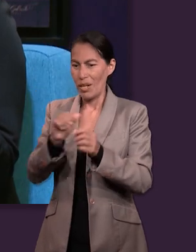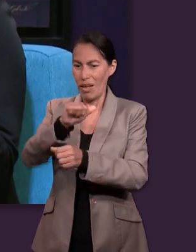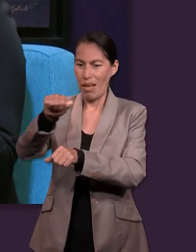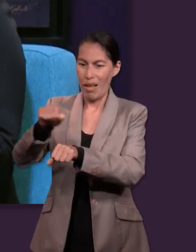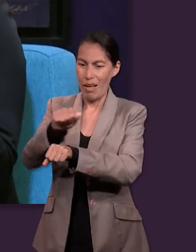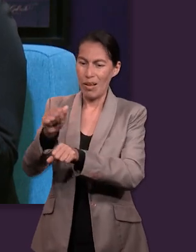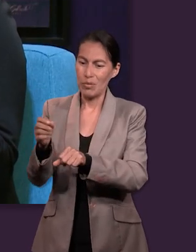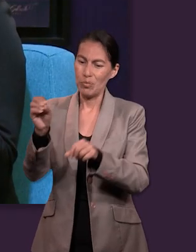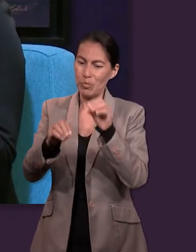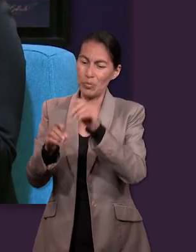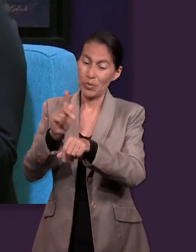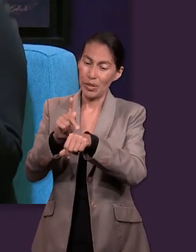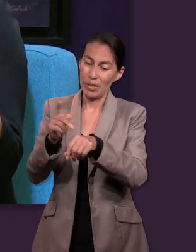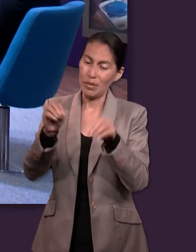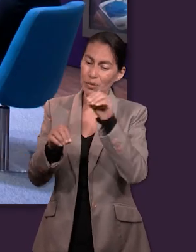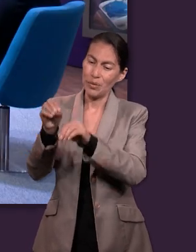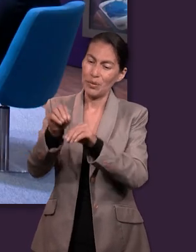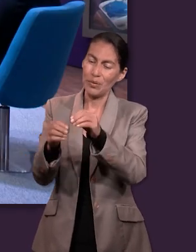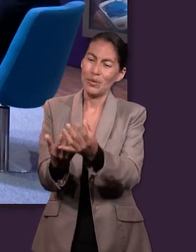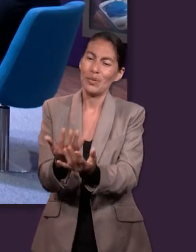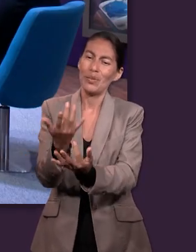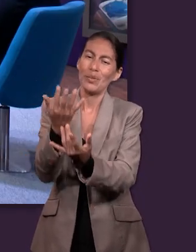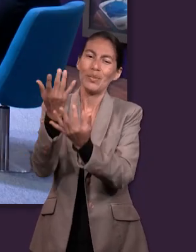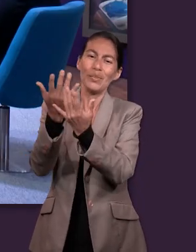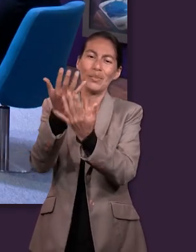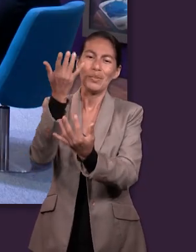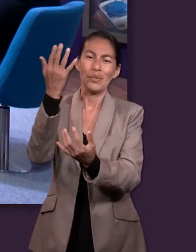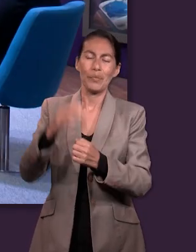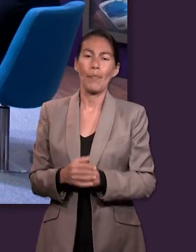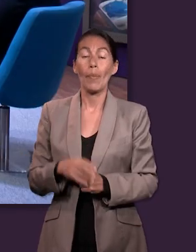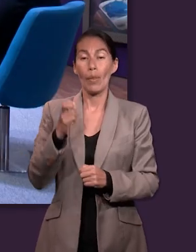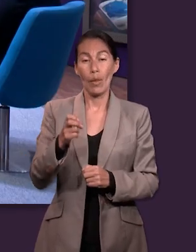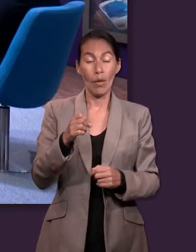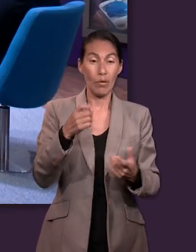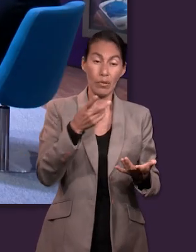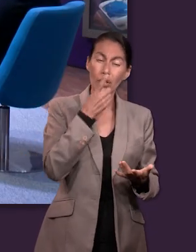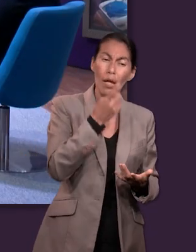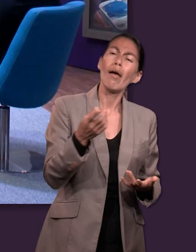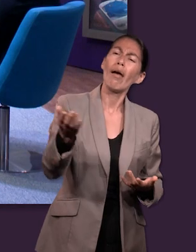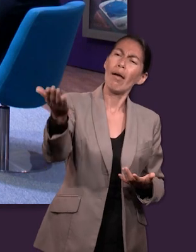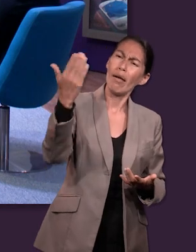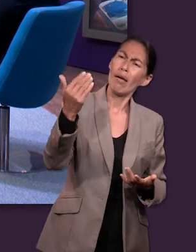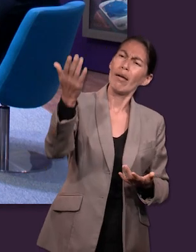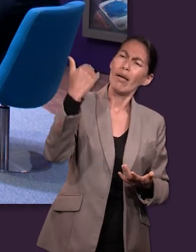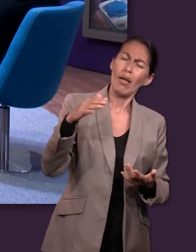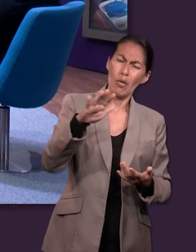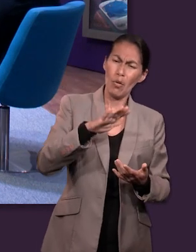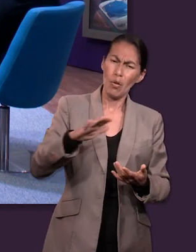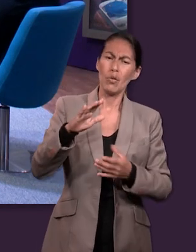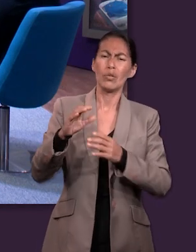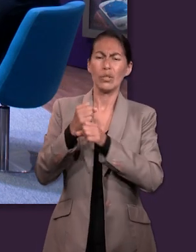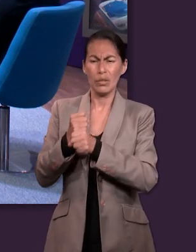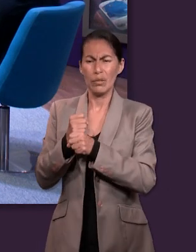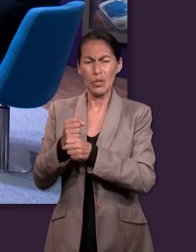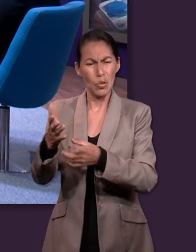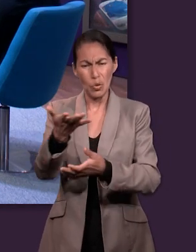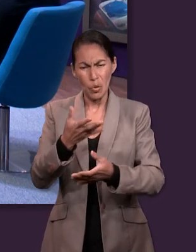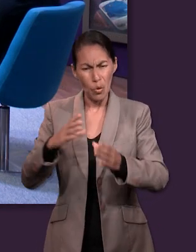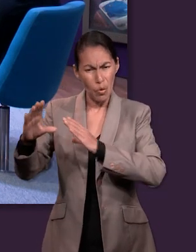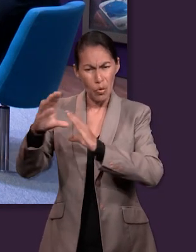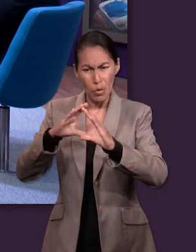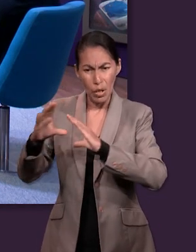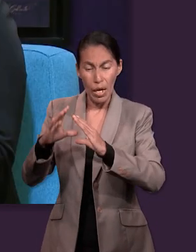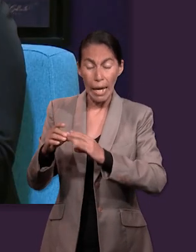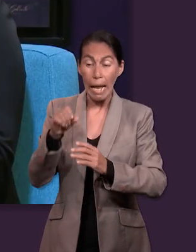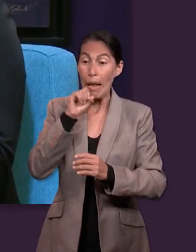versículo 9 terminó la guerra, ¿no? Y en el versículo 9 dice, Saúl ordenó, tráiganme el holocausto y los sacrificios de